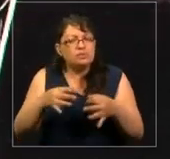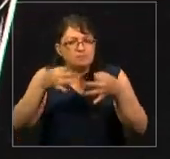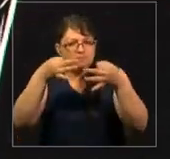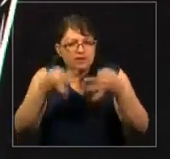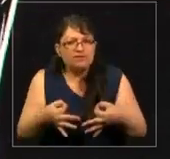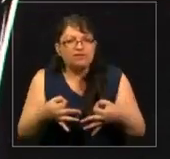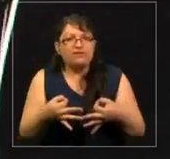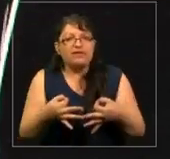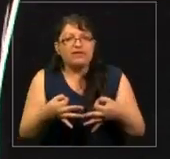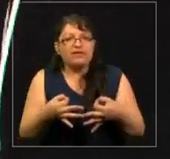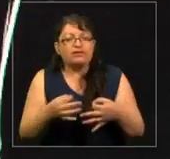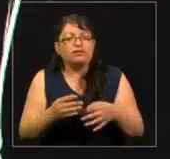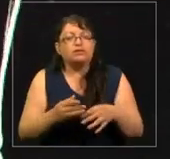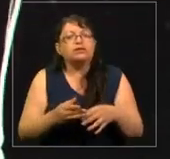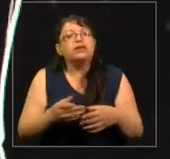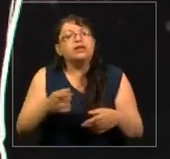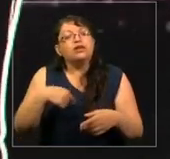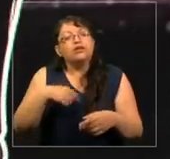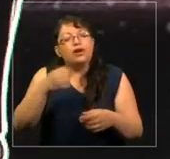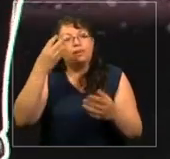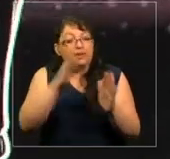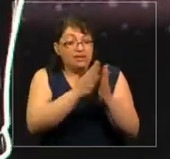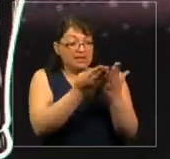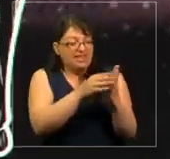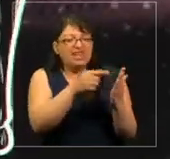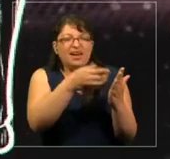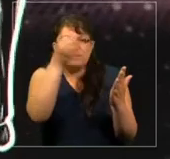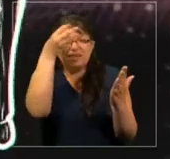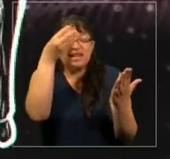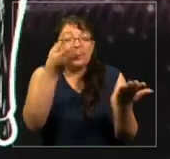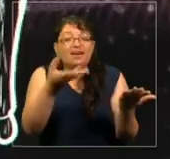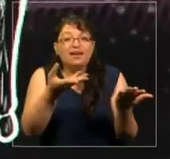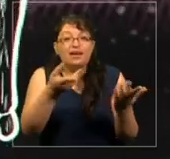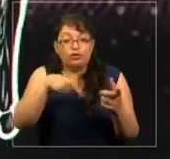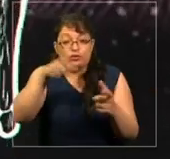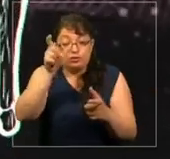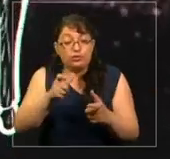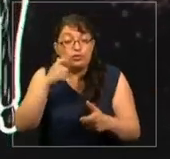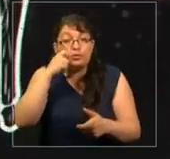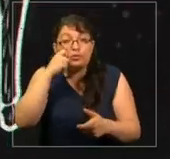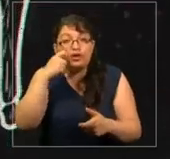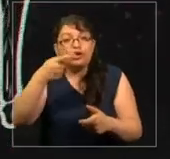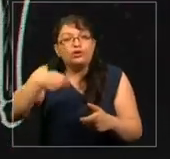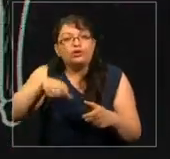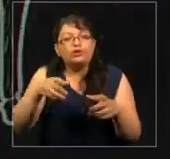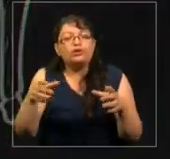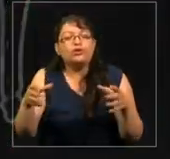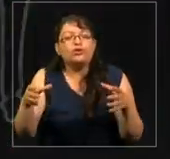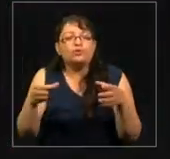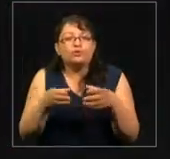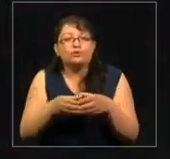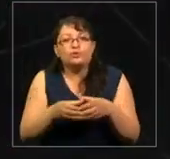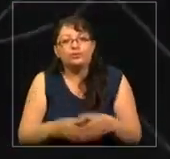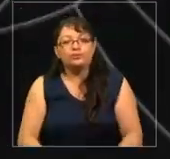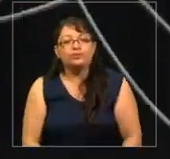tratar de hacer lo correcto. Y aprendí de la literatura que como seres humanos no somos un grupo de